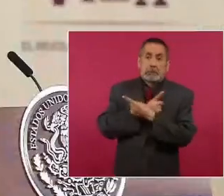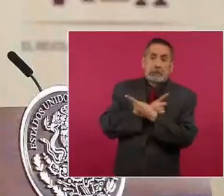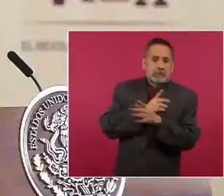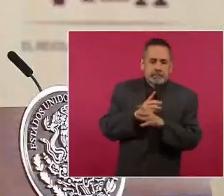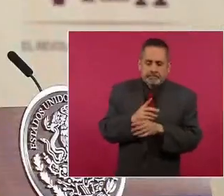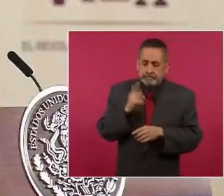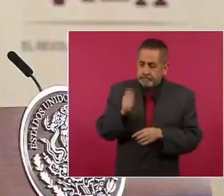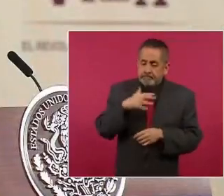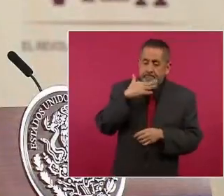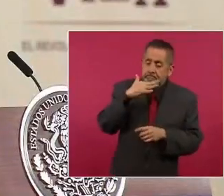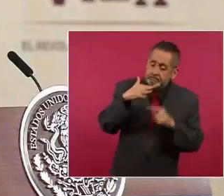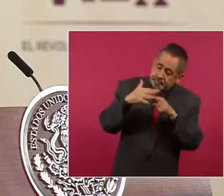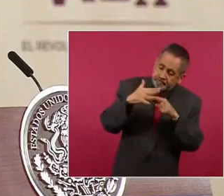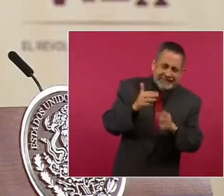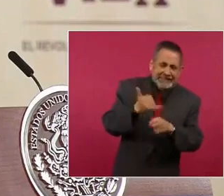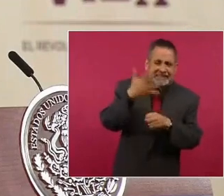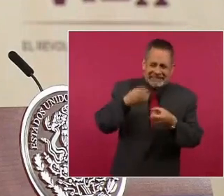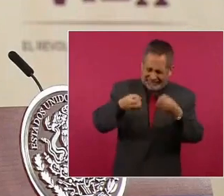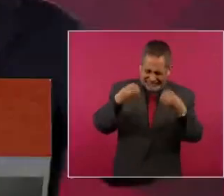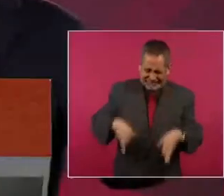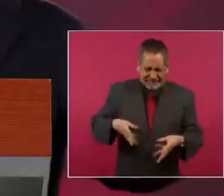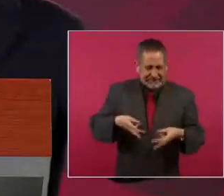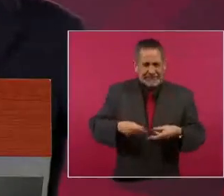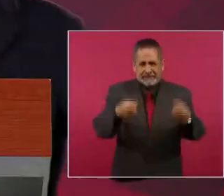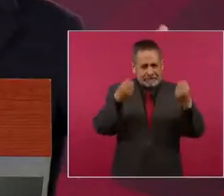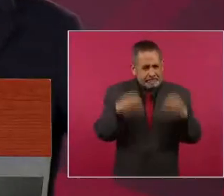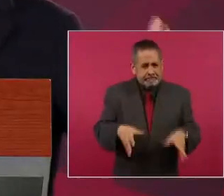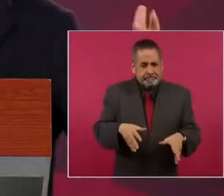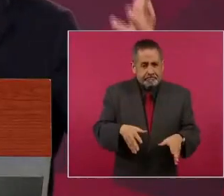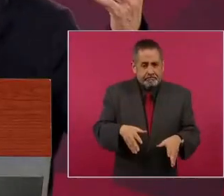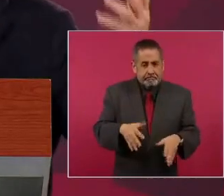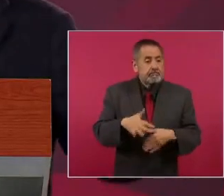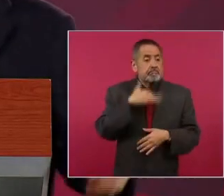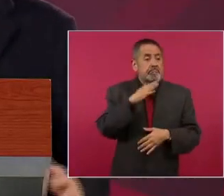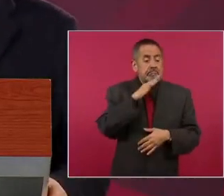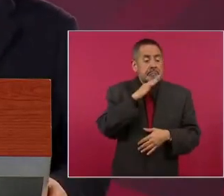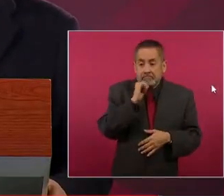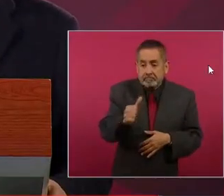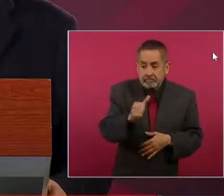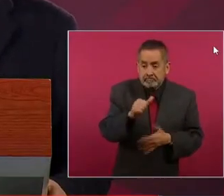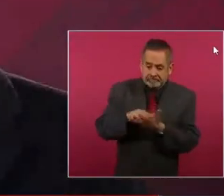sino porque es muchísimo lo que se libera para el desarrollo